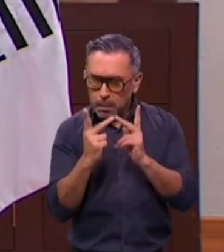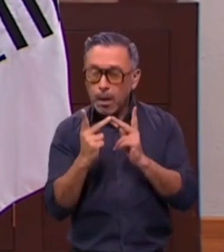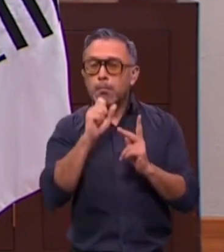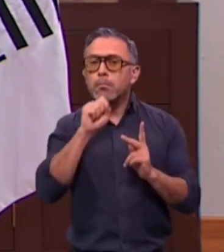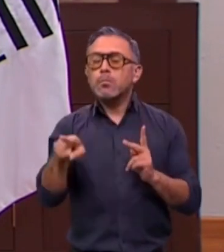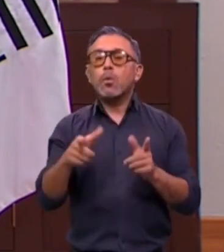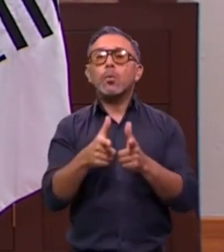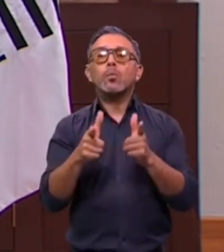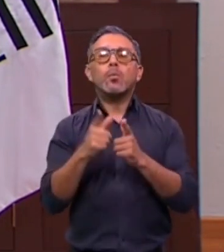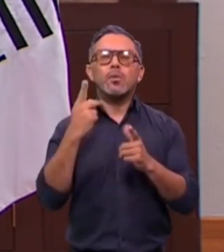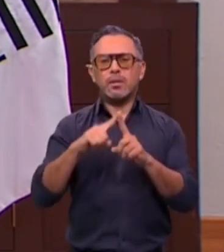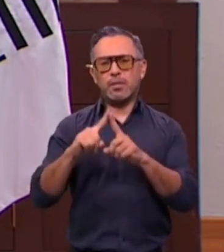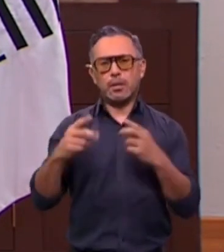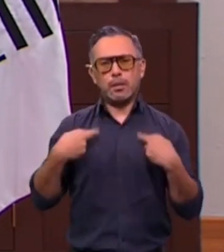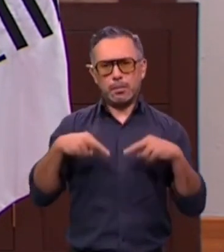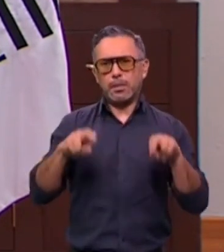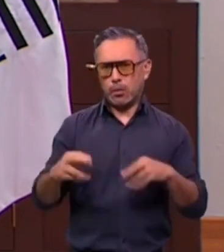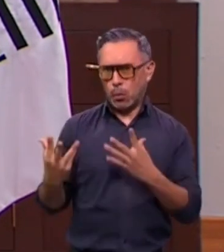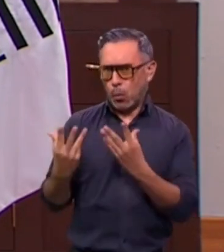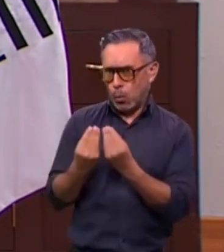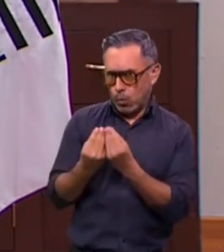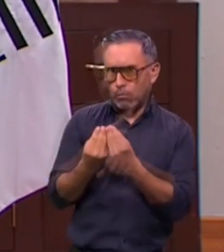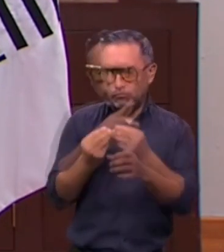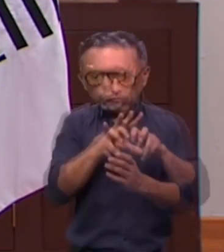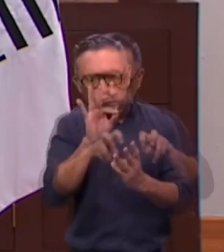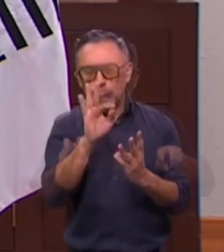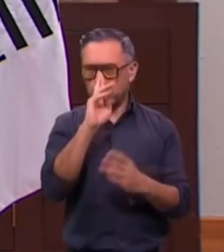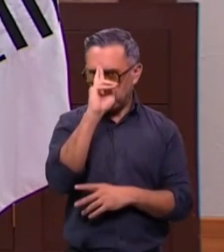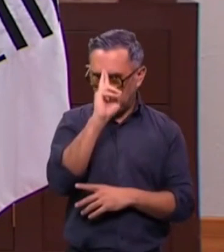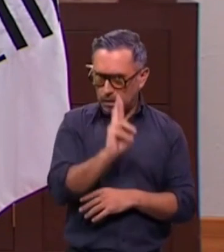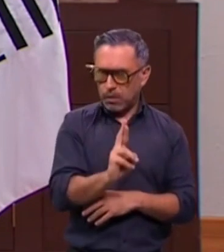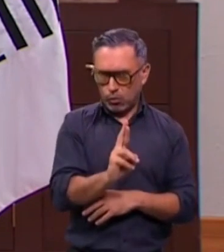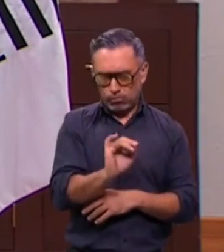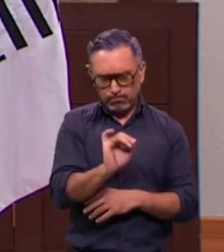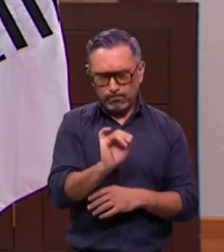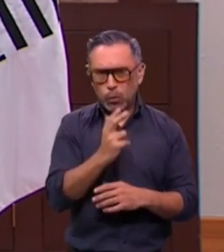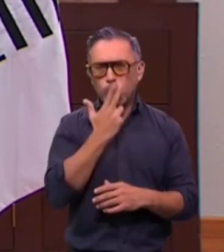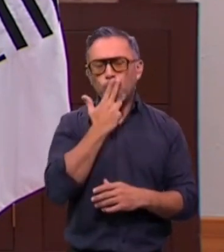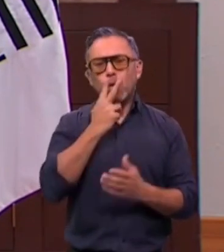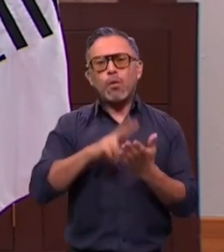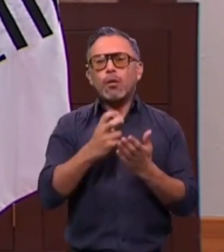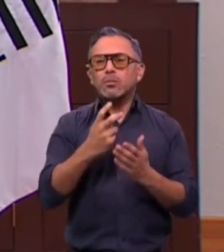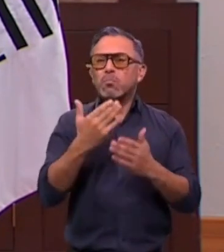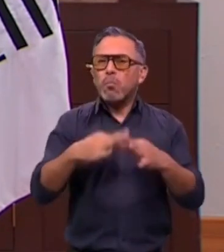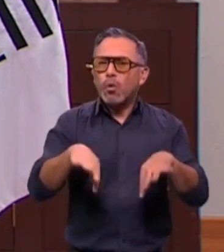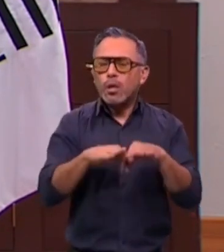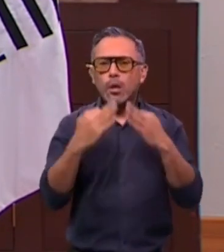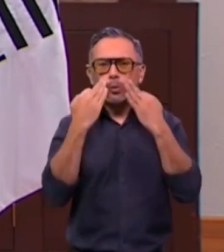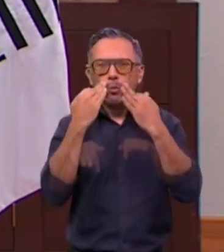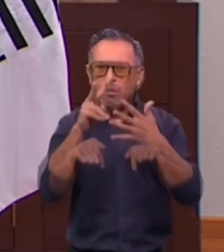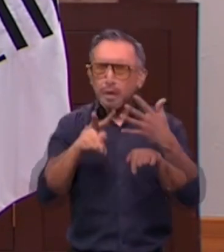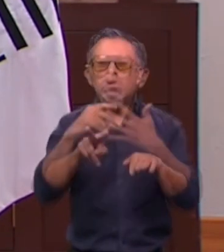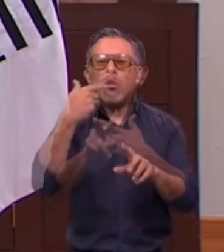políticos quienes han supervisado la jornada en las mesas de votación. Con transparencia, precisión y sobre todo